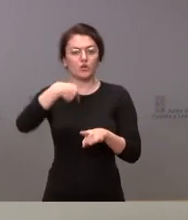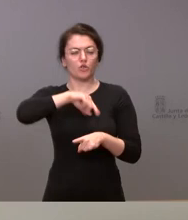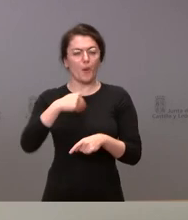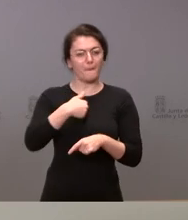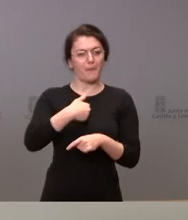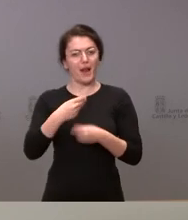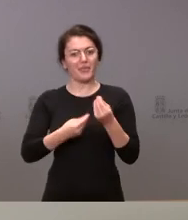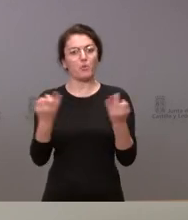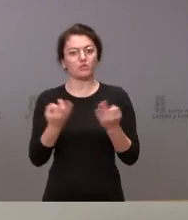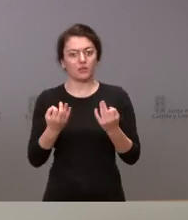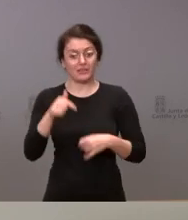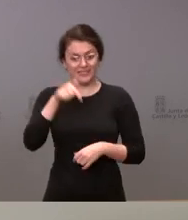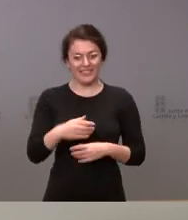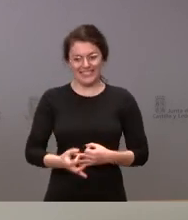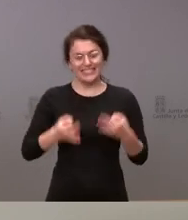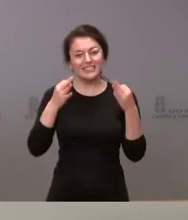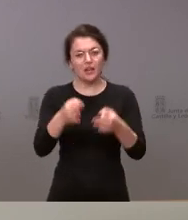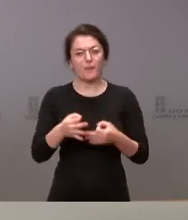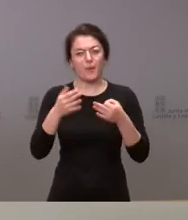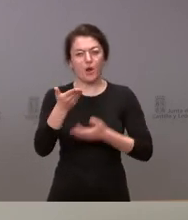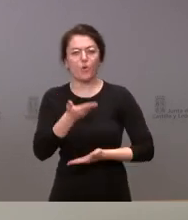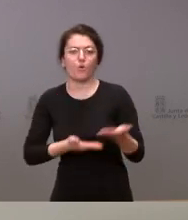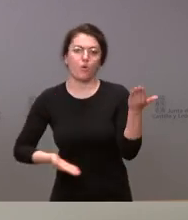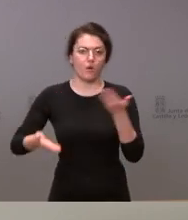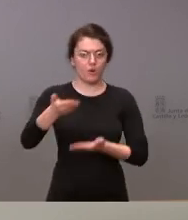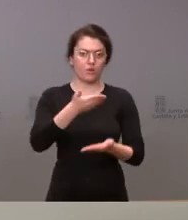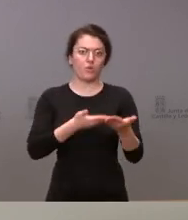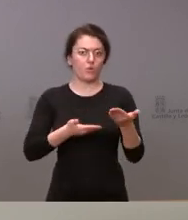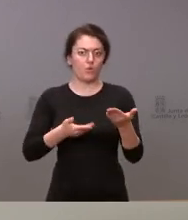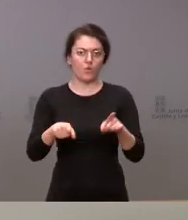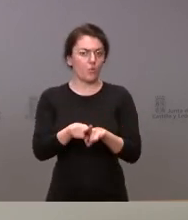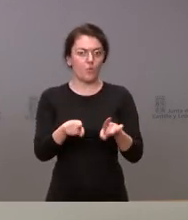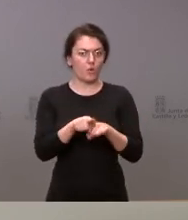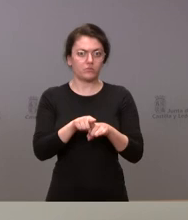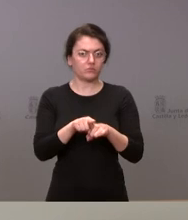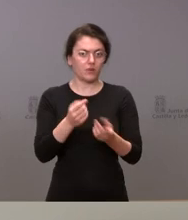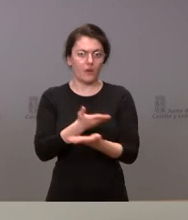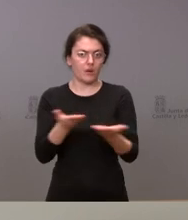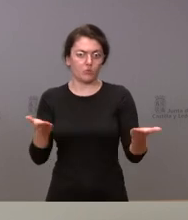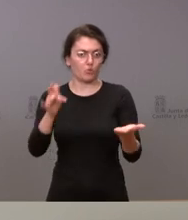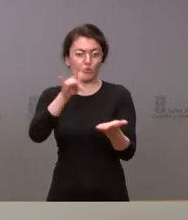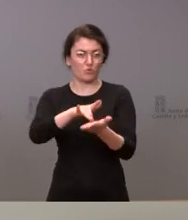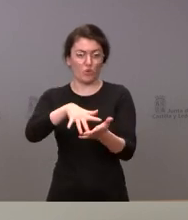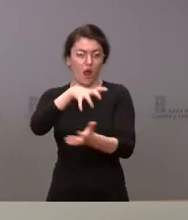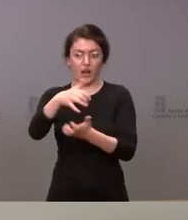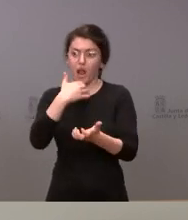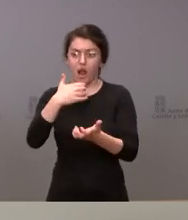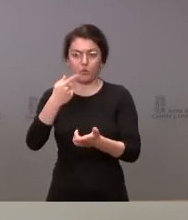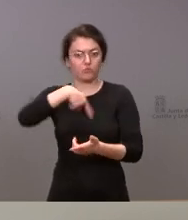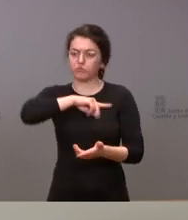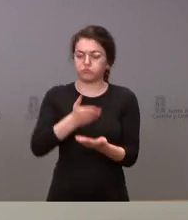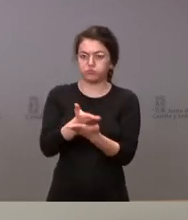León aquí ha habido siempre una colaboración por parte de la Junta de Castilla y una mano tendida en cualquier conflicto de esta naturaleza y en esta ocasión también